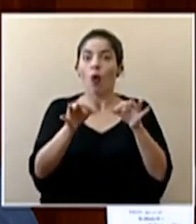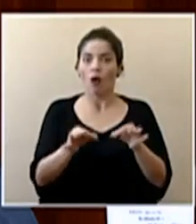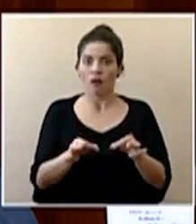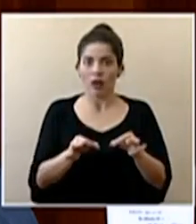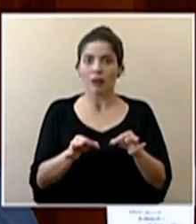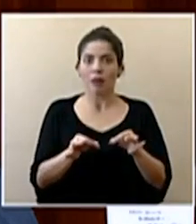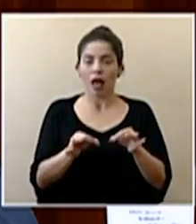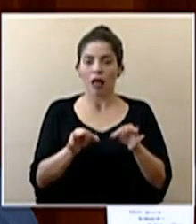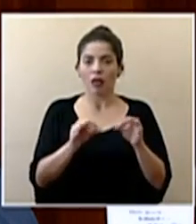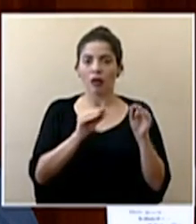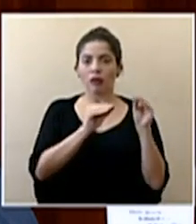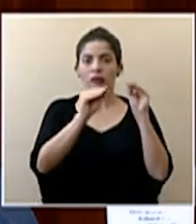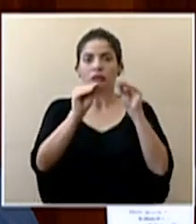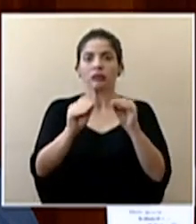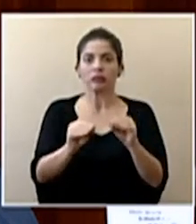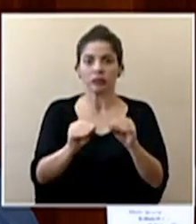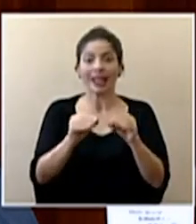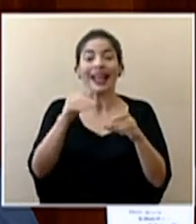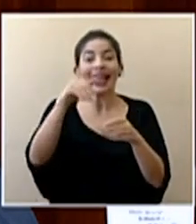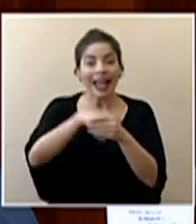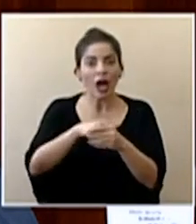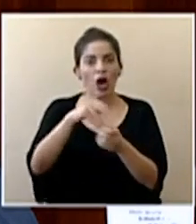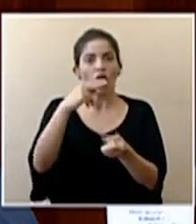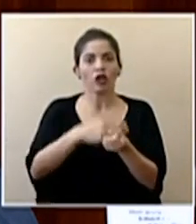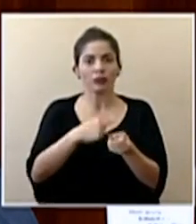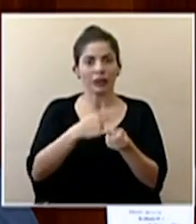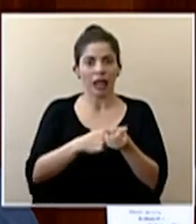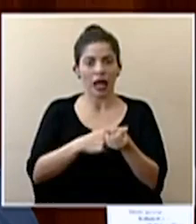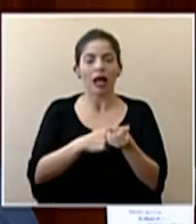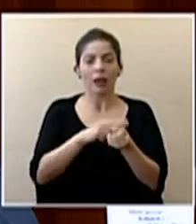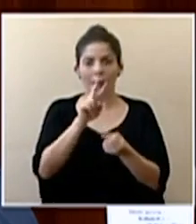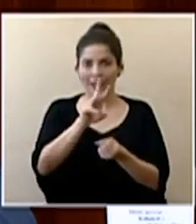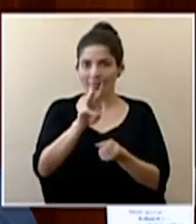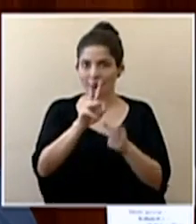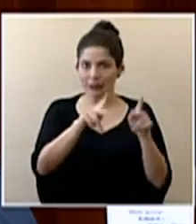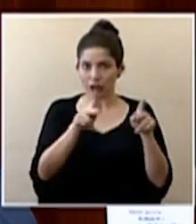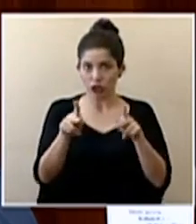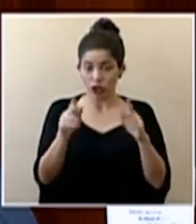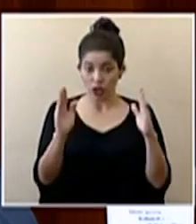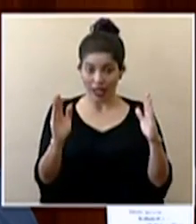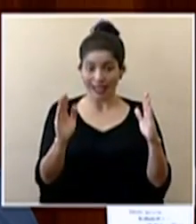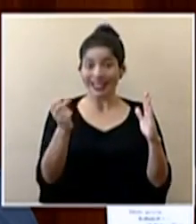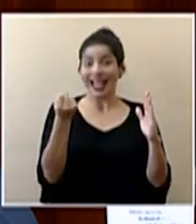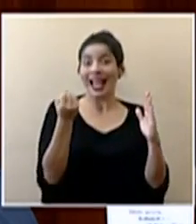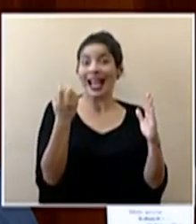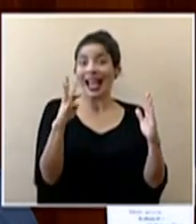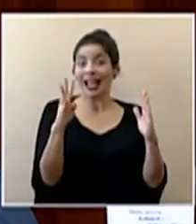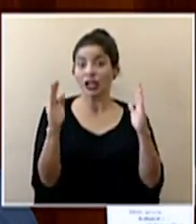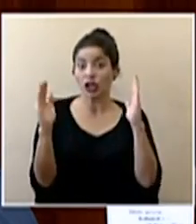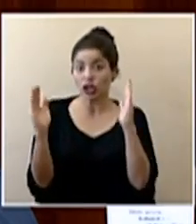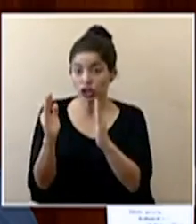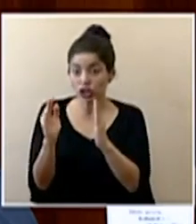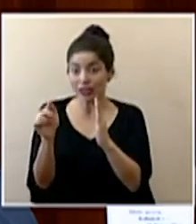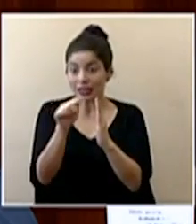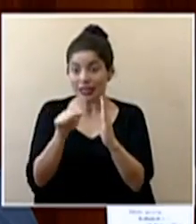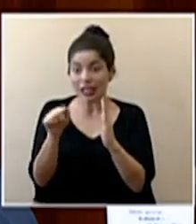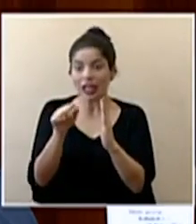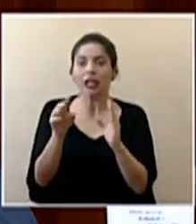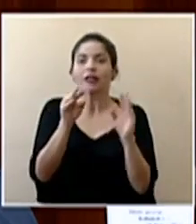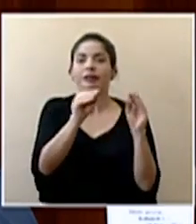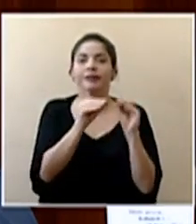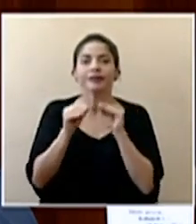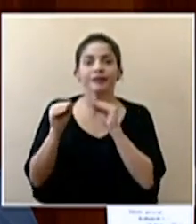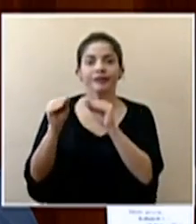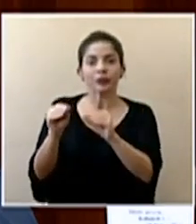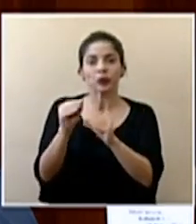en estado de hospitalización, de las cuales 14 de ellas se encuentran en una